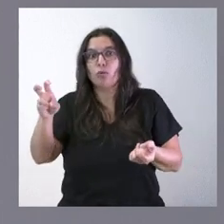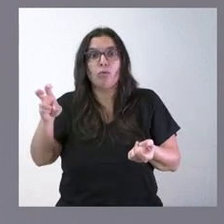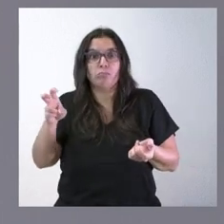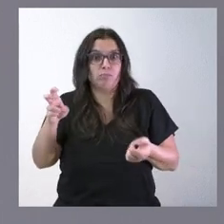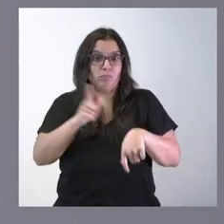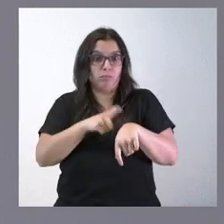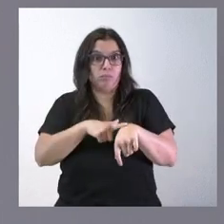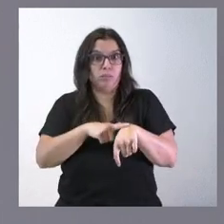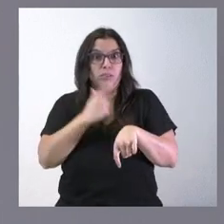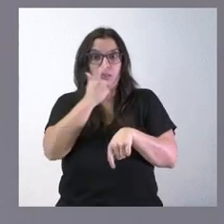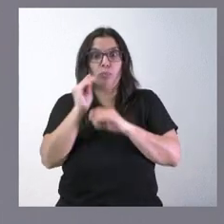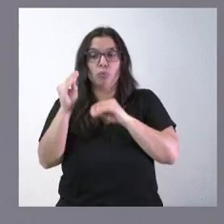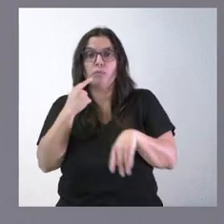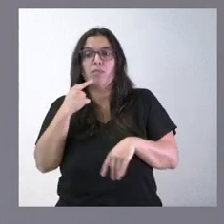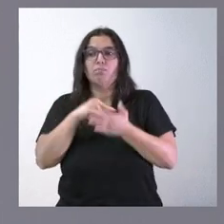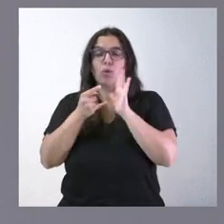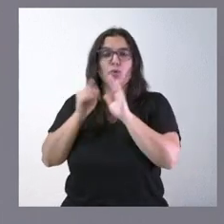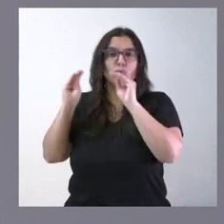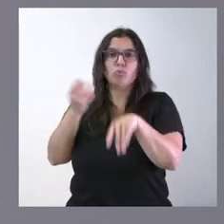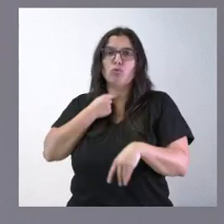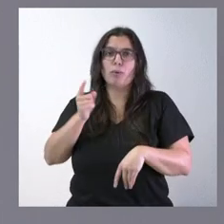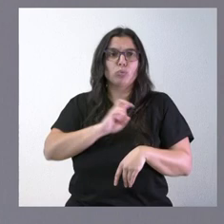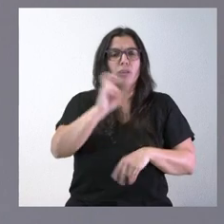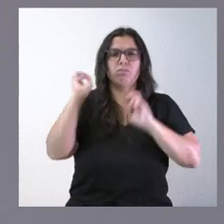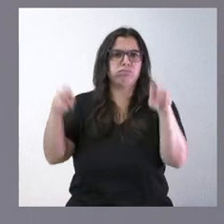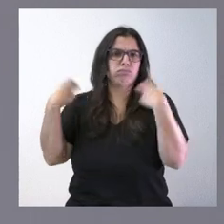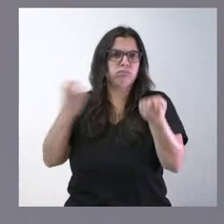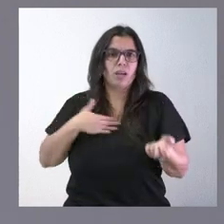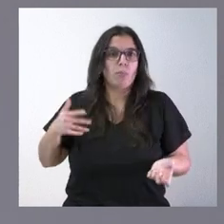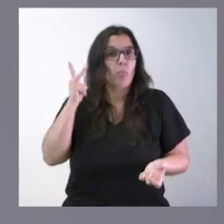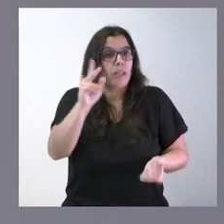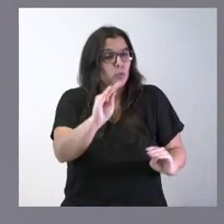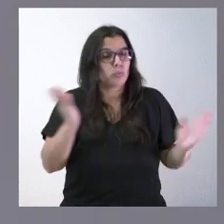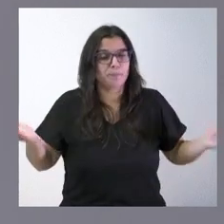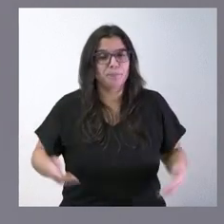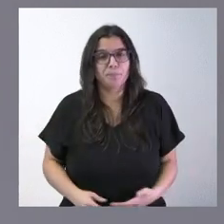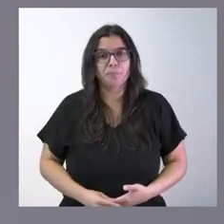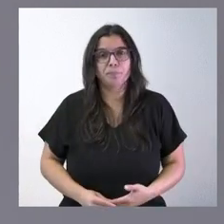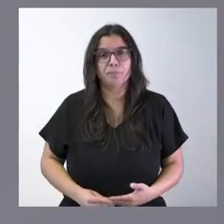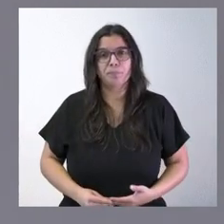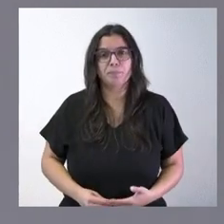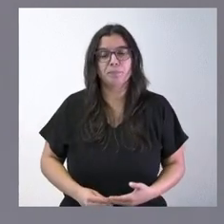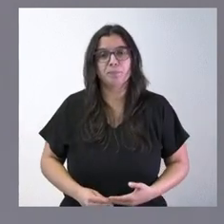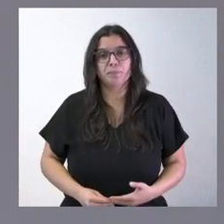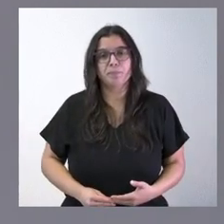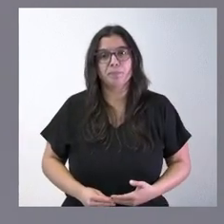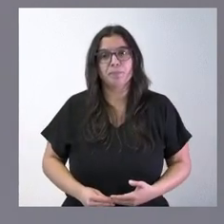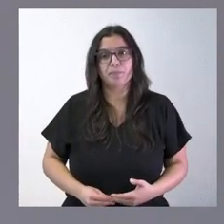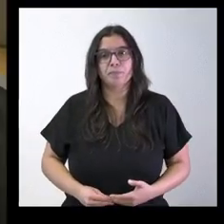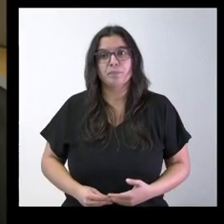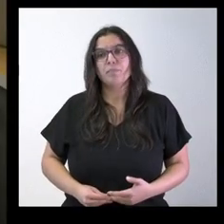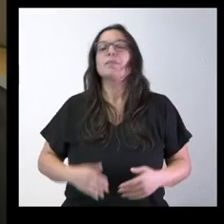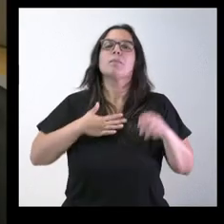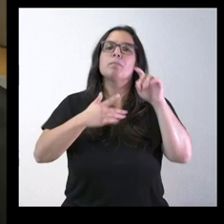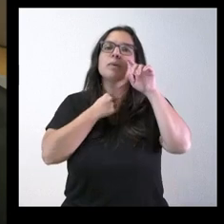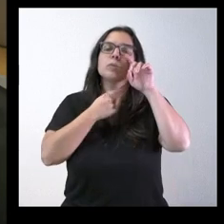puedan decir que no les gusta el proyecto de ley que van a presentar una medida de totalidad están en su derecho Sí, bueno buenos días me gustaría saber